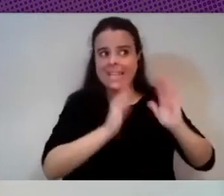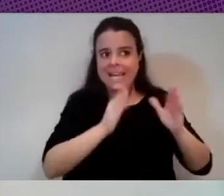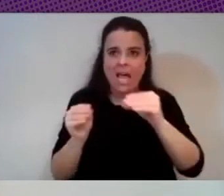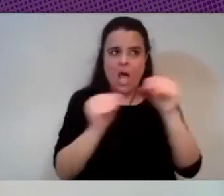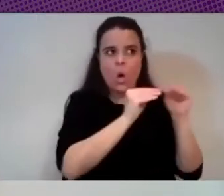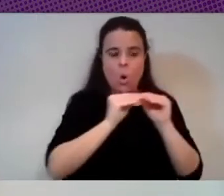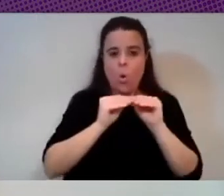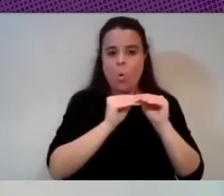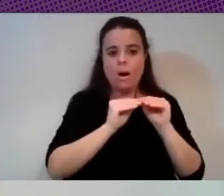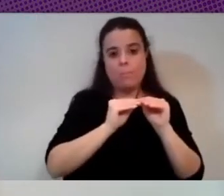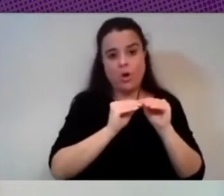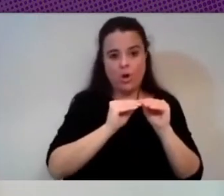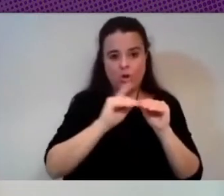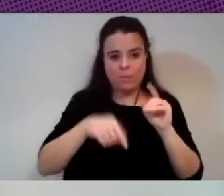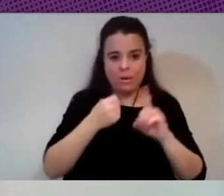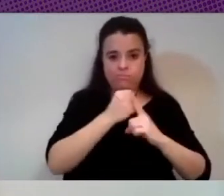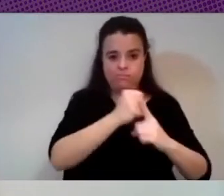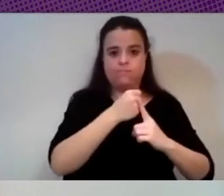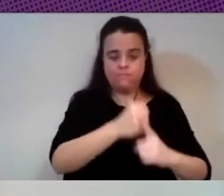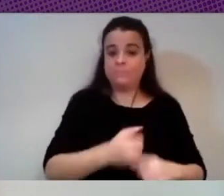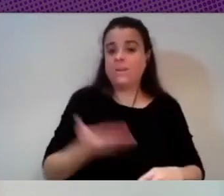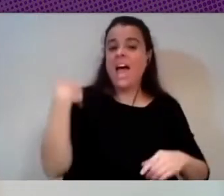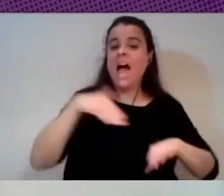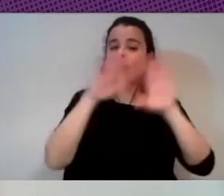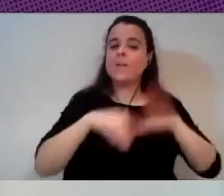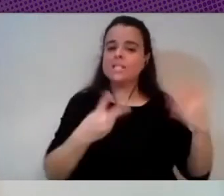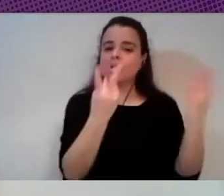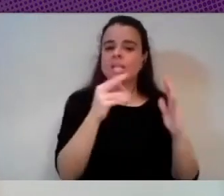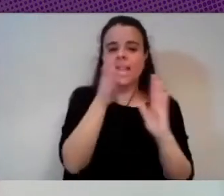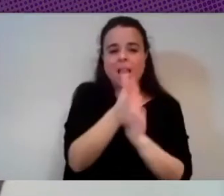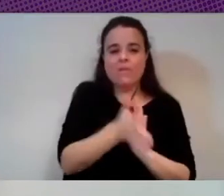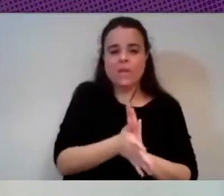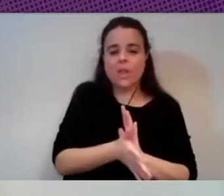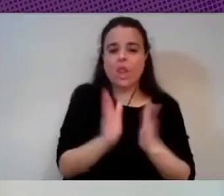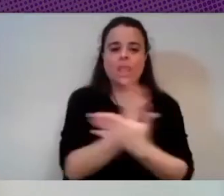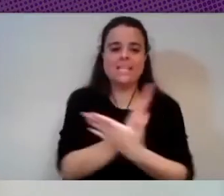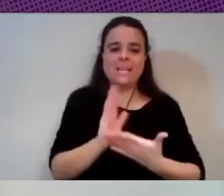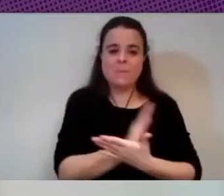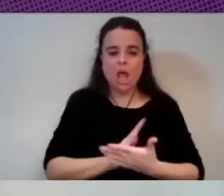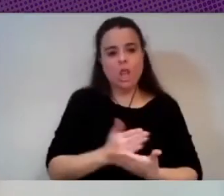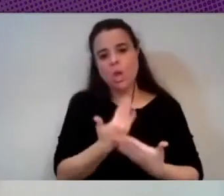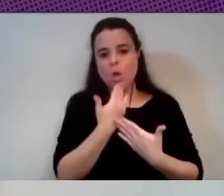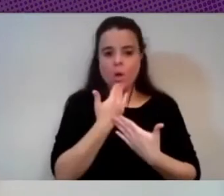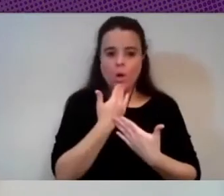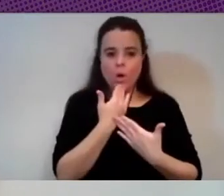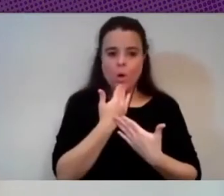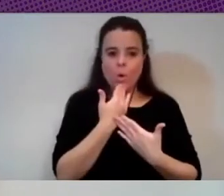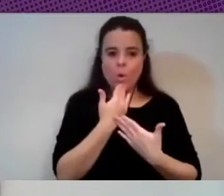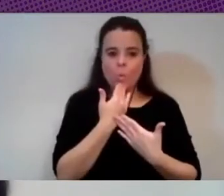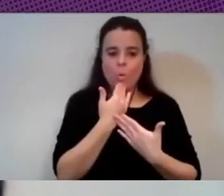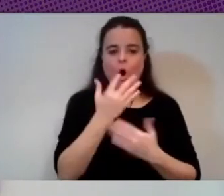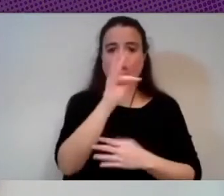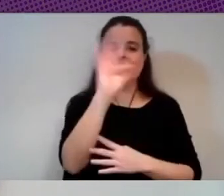importado de que en Estados Unidos se definió a finales de los 70 la discriminación como un test estadístico de paridad